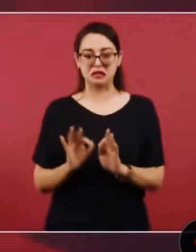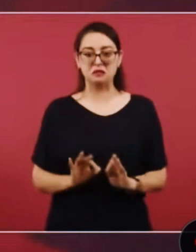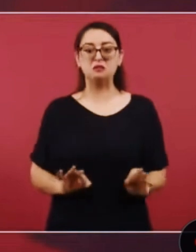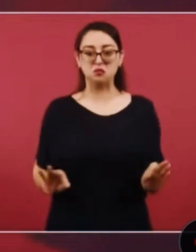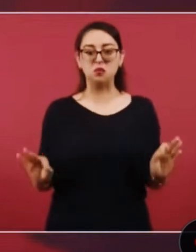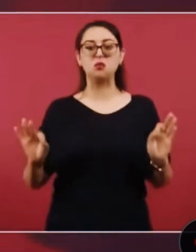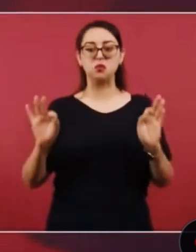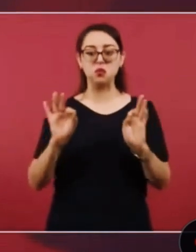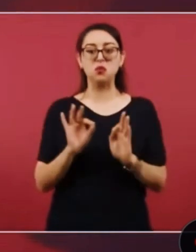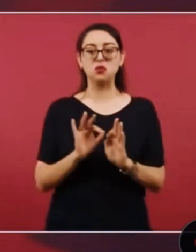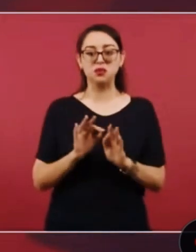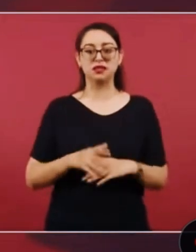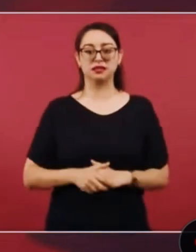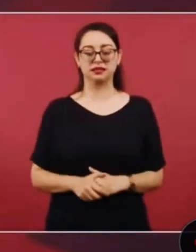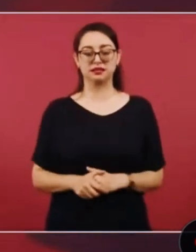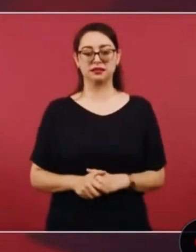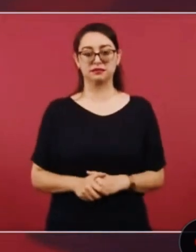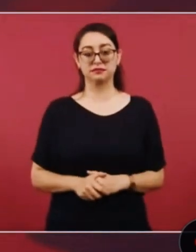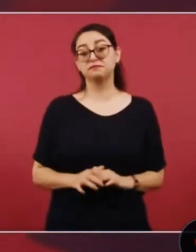otro porque hasta me denunciaron